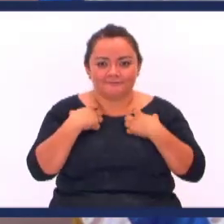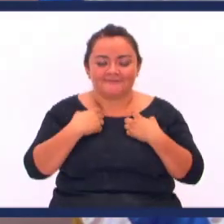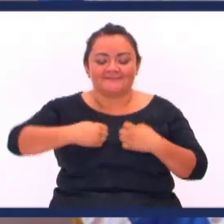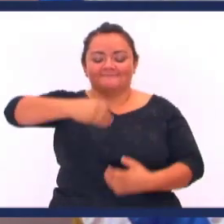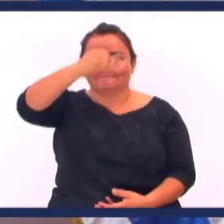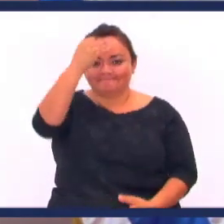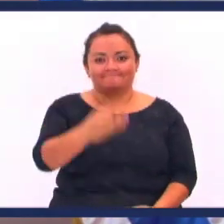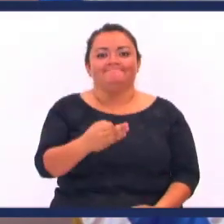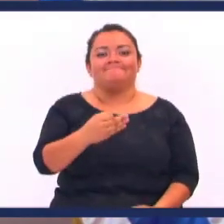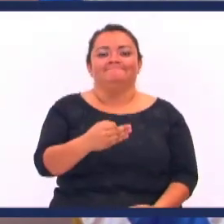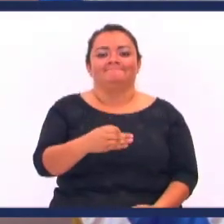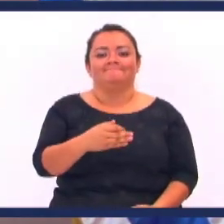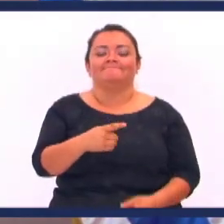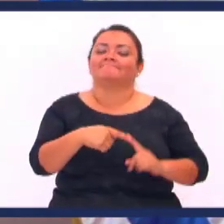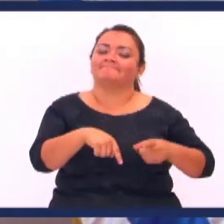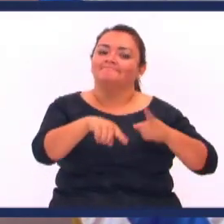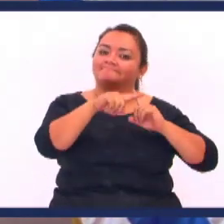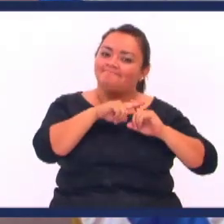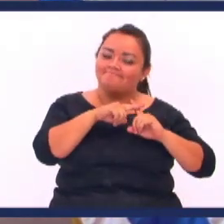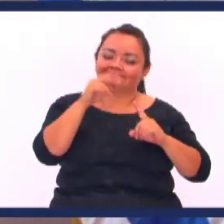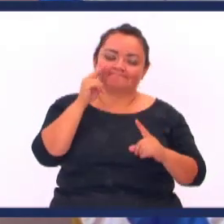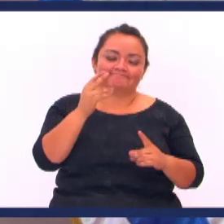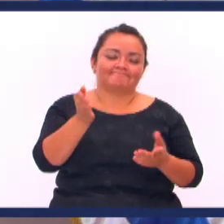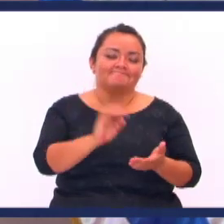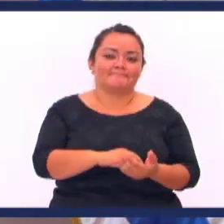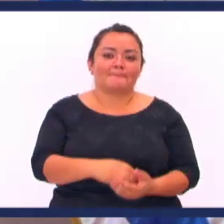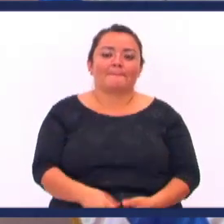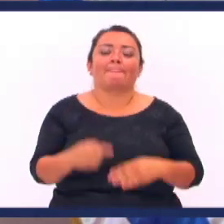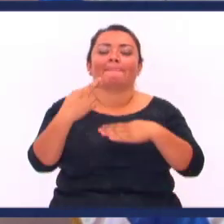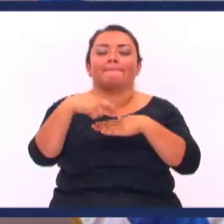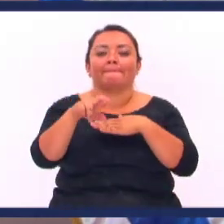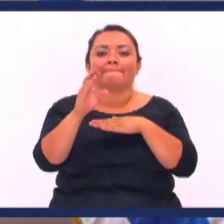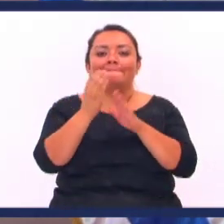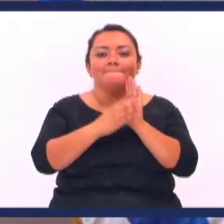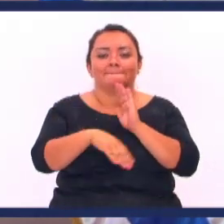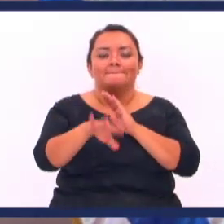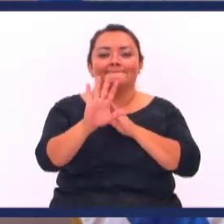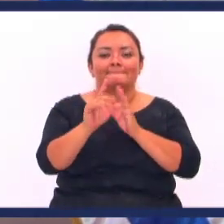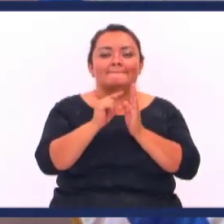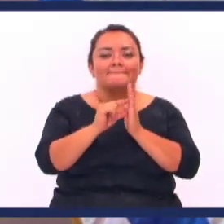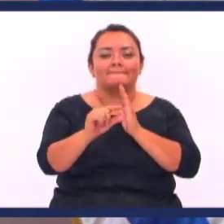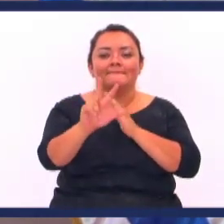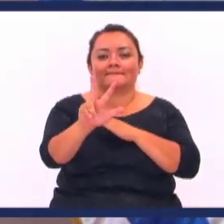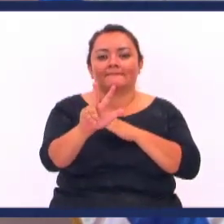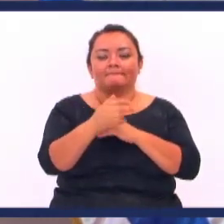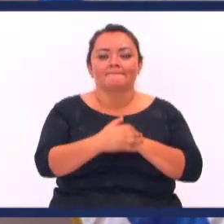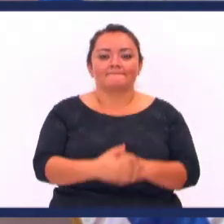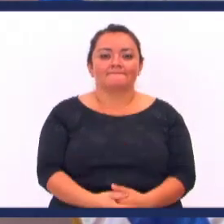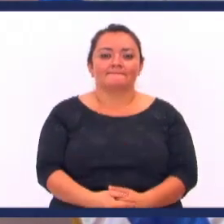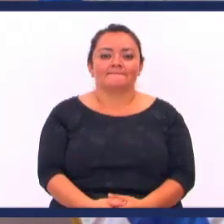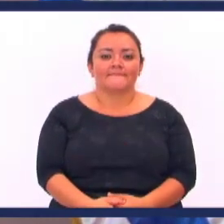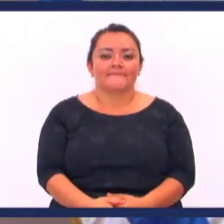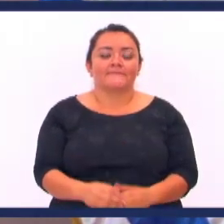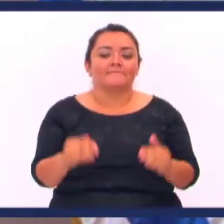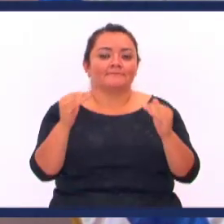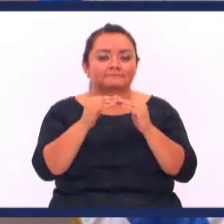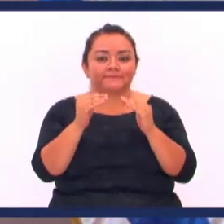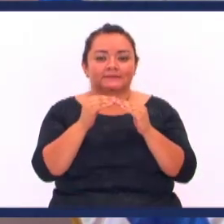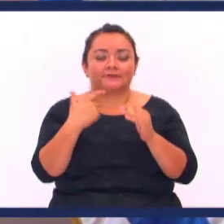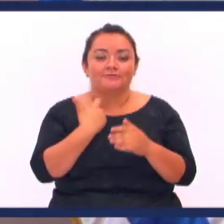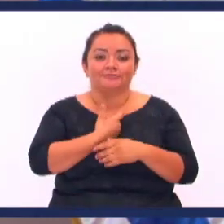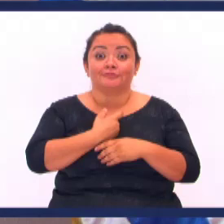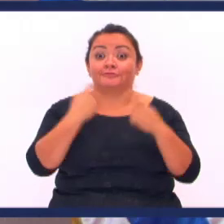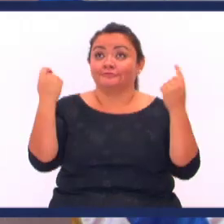Forja carácter En los hijos de Dios Leámoslo una vez más Estoy en Romanos capítulo 5 Versículo 3 Y no solo esto Sino que también Nos